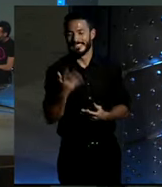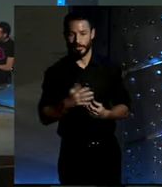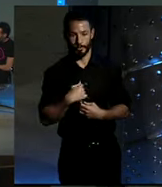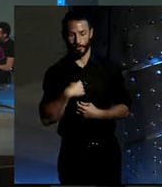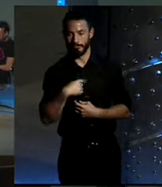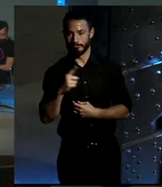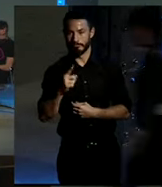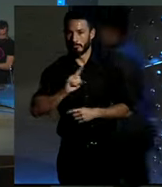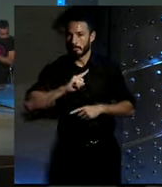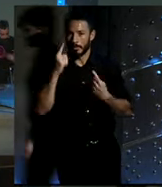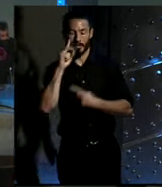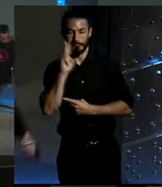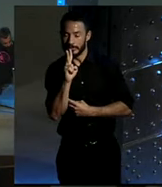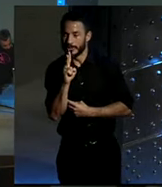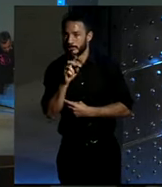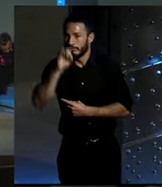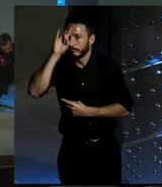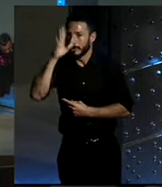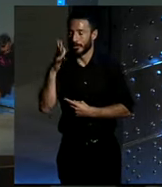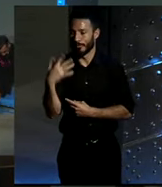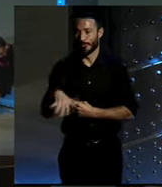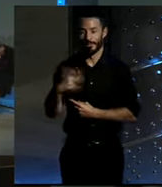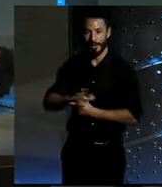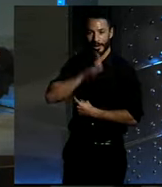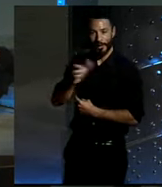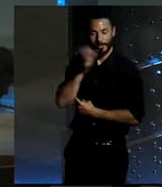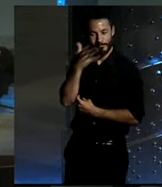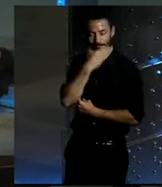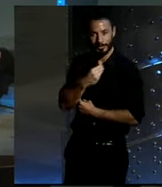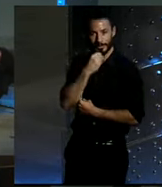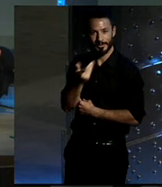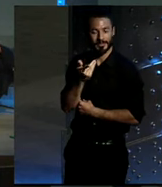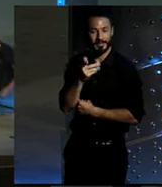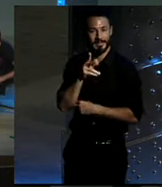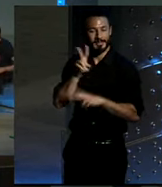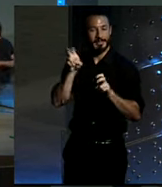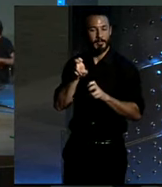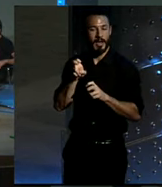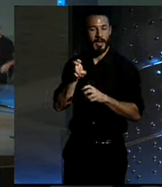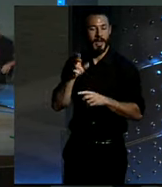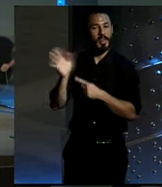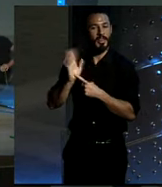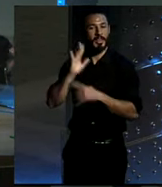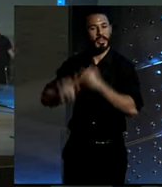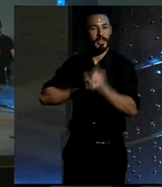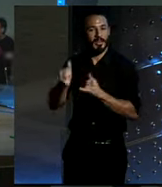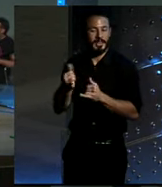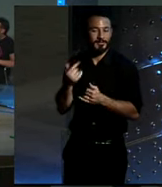impresionada. sí, es alucinante. Qué bonito. ¿Qué más cosas queréis saber del proyecto de Cinecicleta? les tenéis, preguntadles.